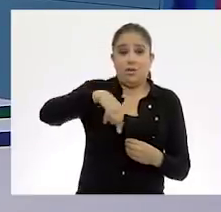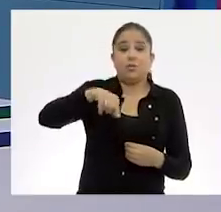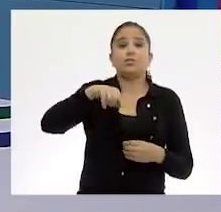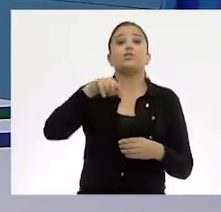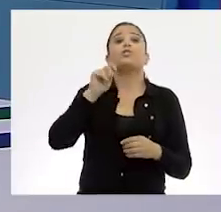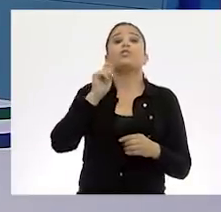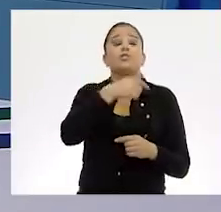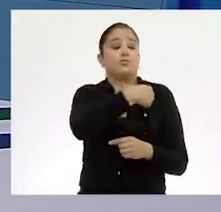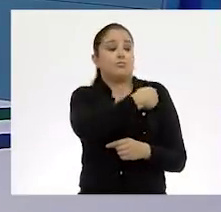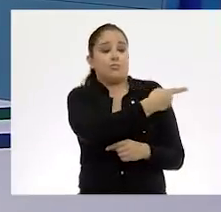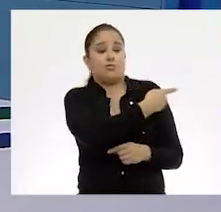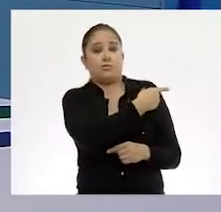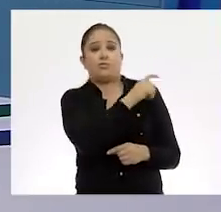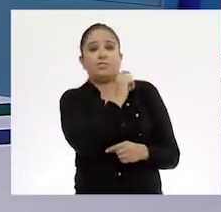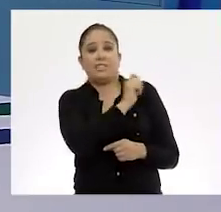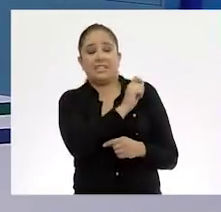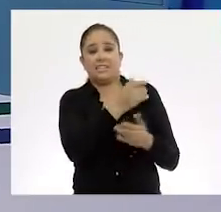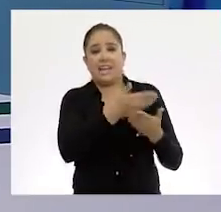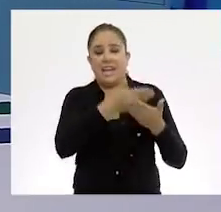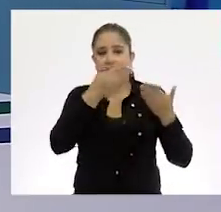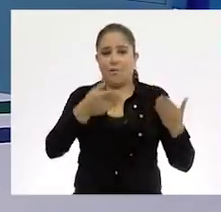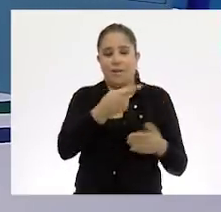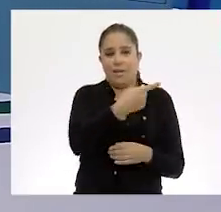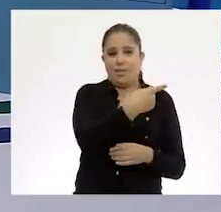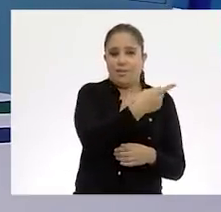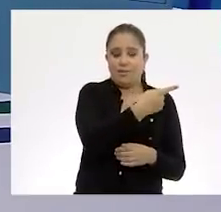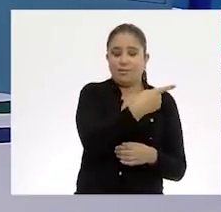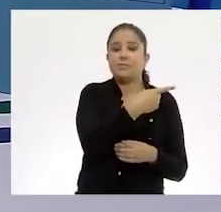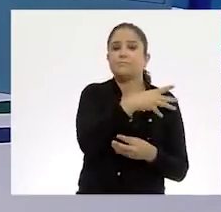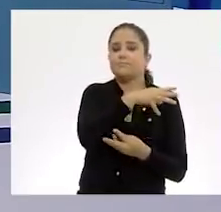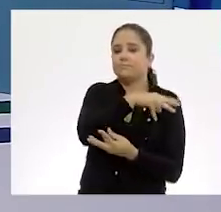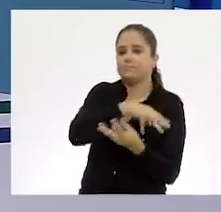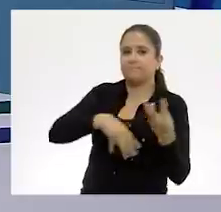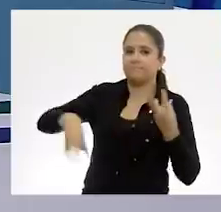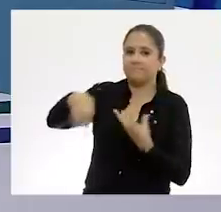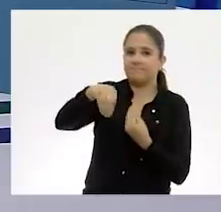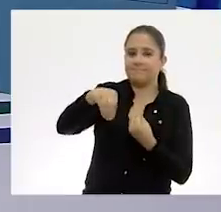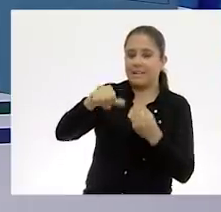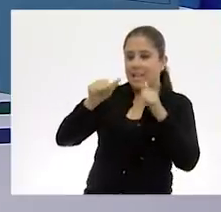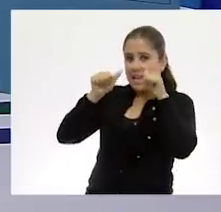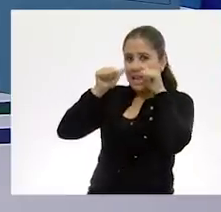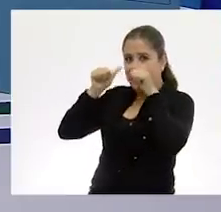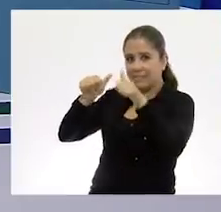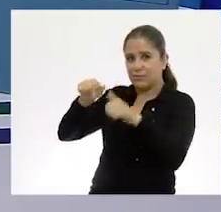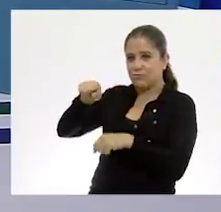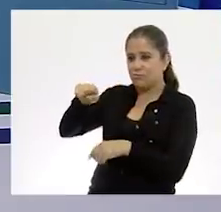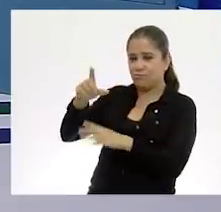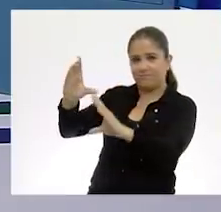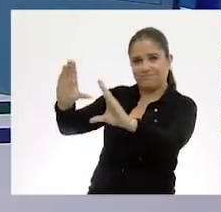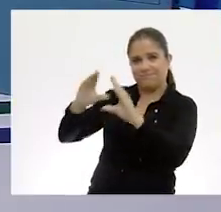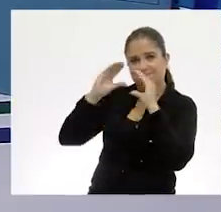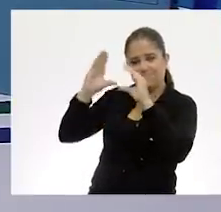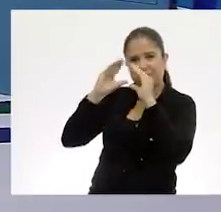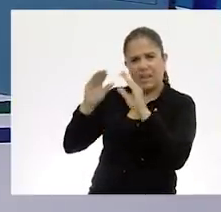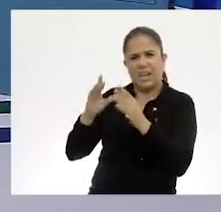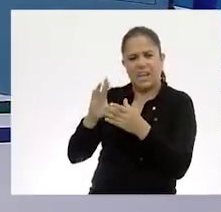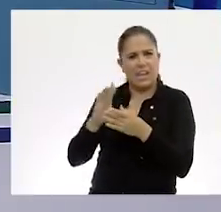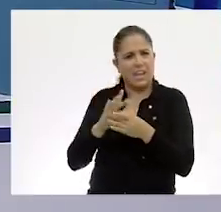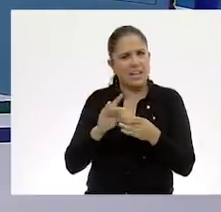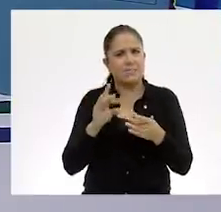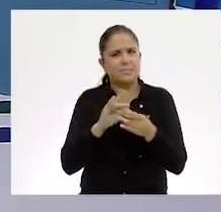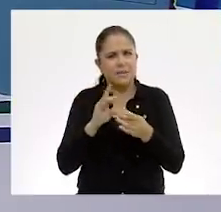somos, vamos a ser en esta ocasión quienes seguiremos tus pasos y nos gustaría que nos explicaras con